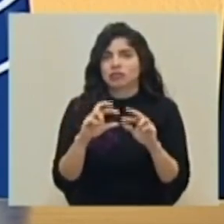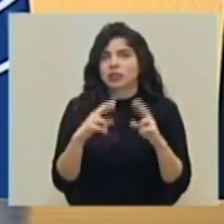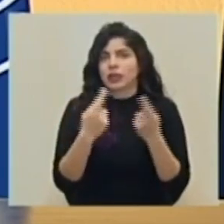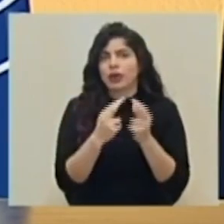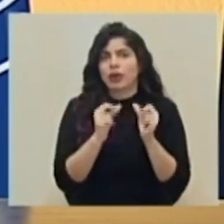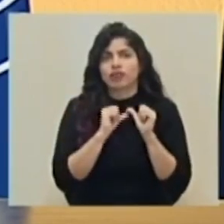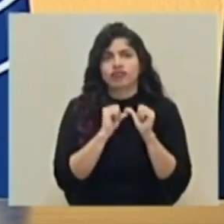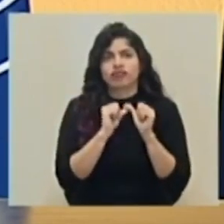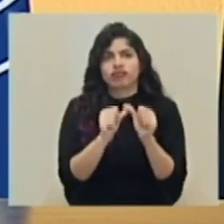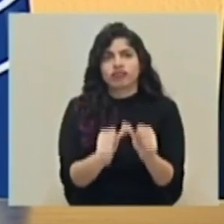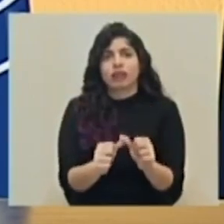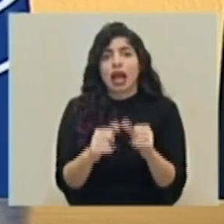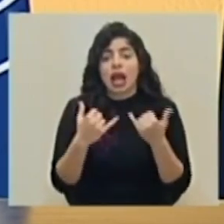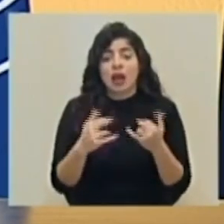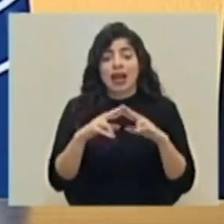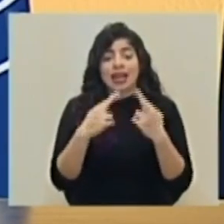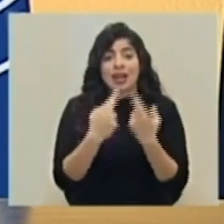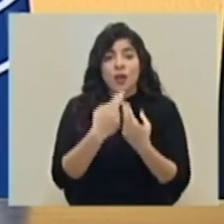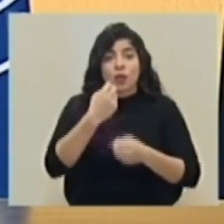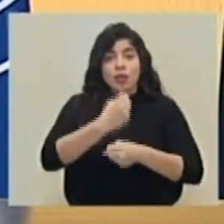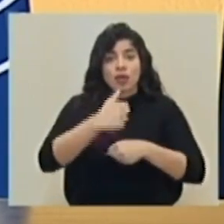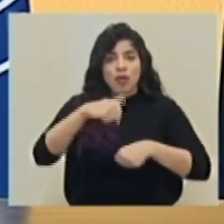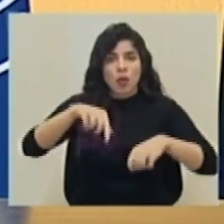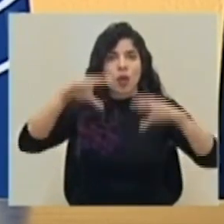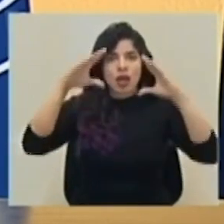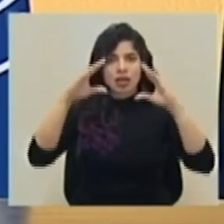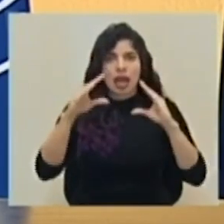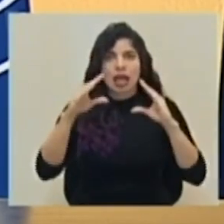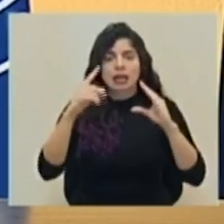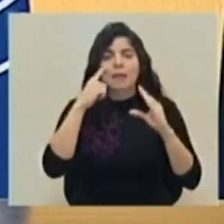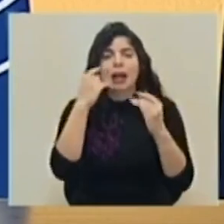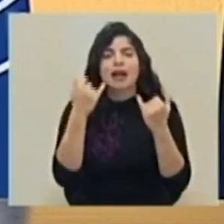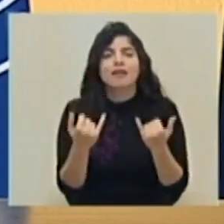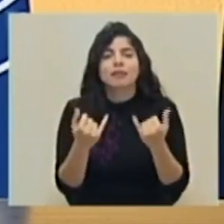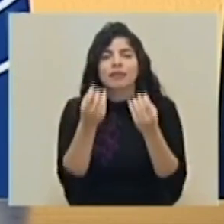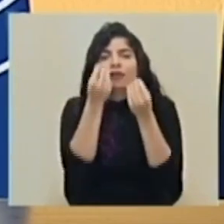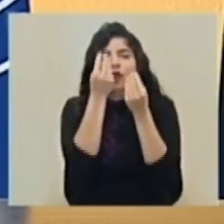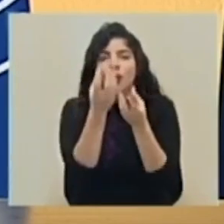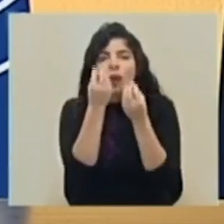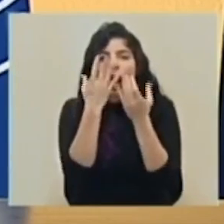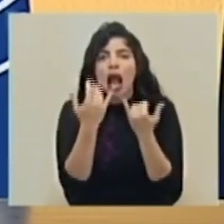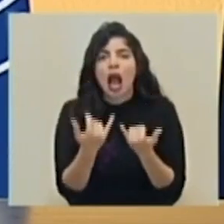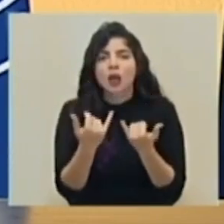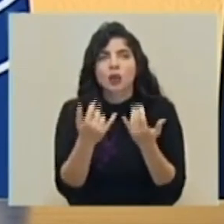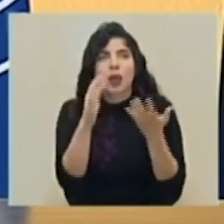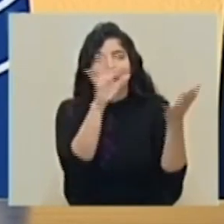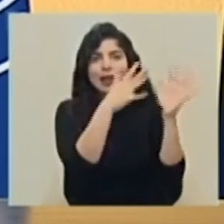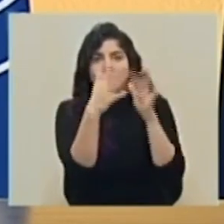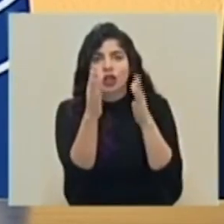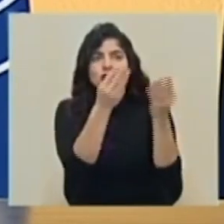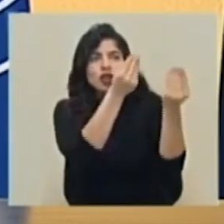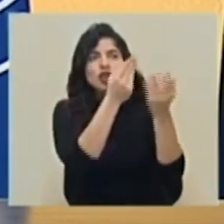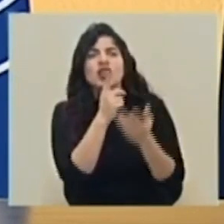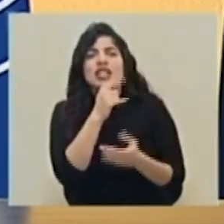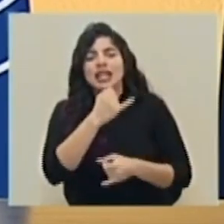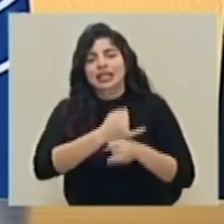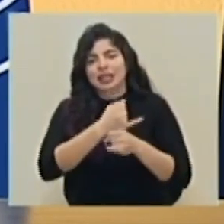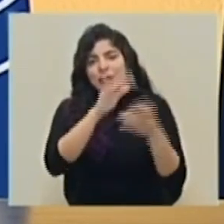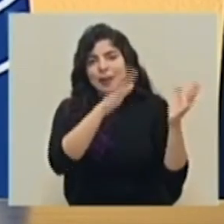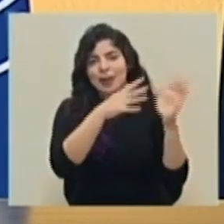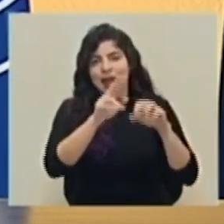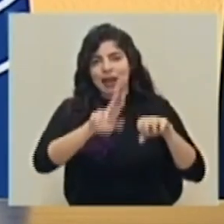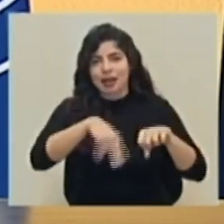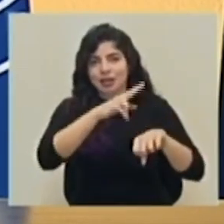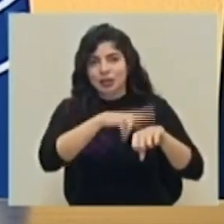permanente, tenemos una sesión de trabajo ahora en la tarde para poder actualizar la información meteorológica por parte del Instituto Meteorológico